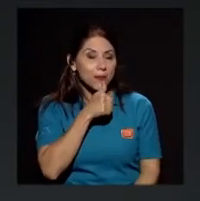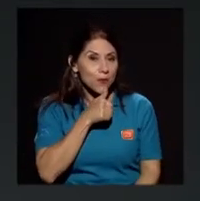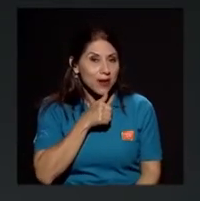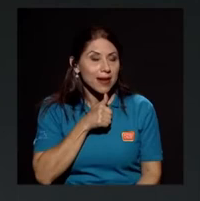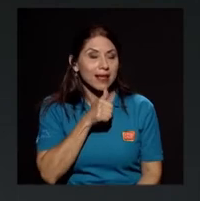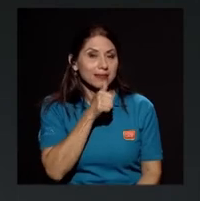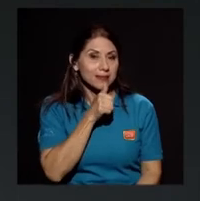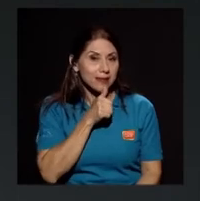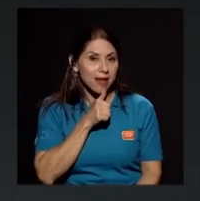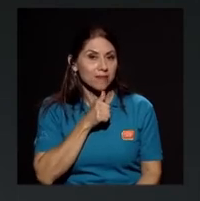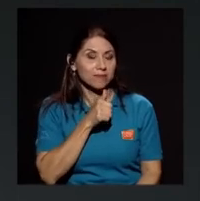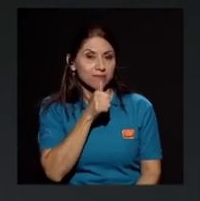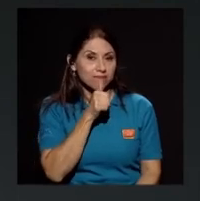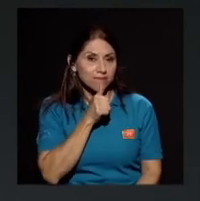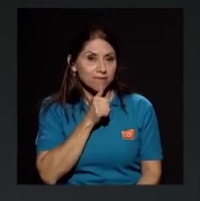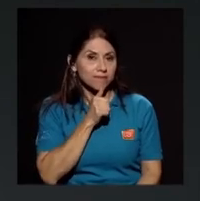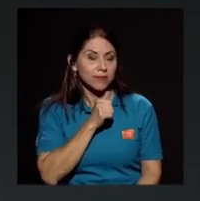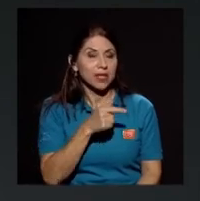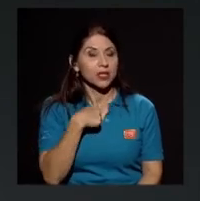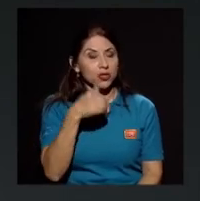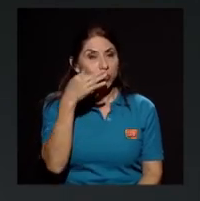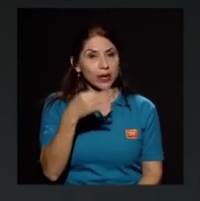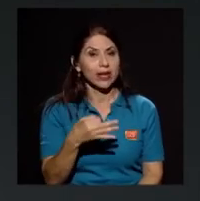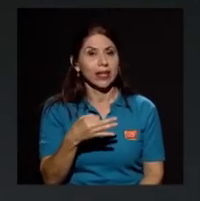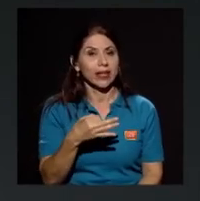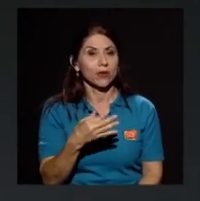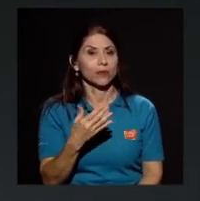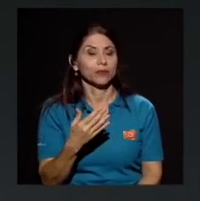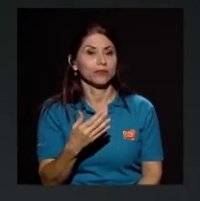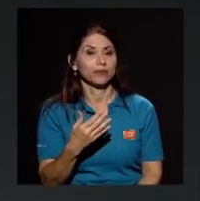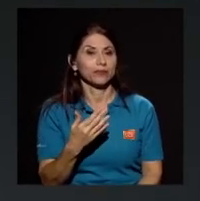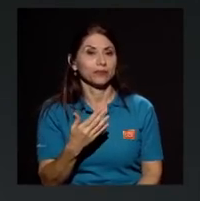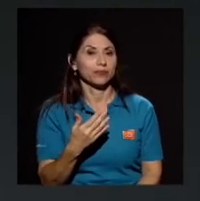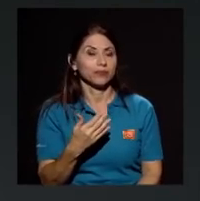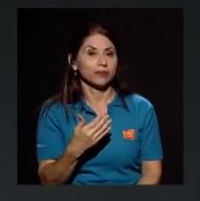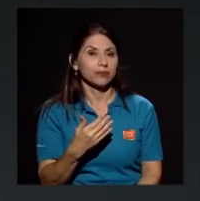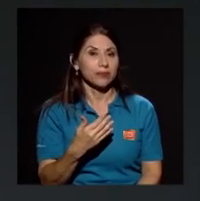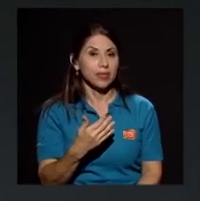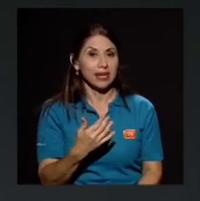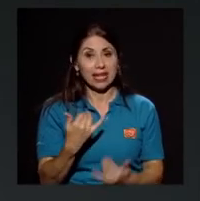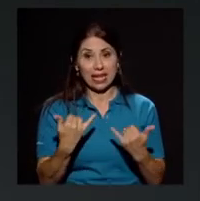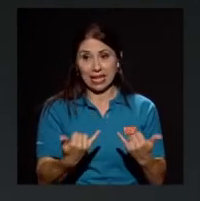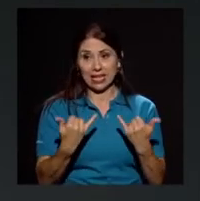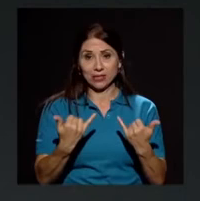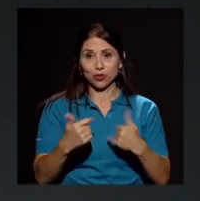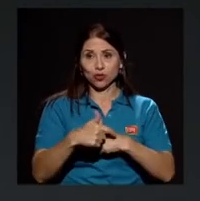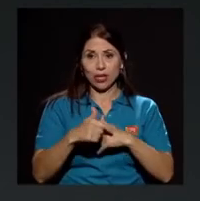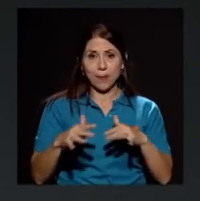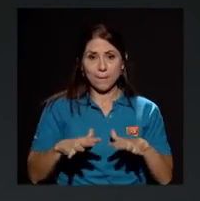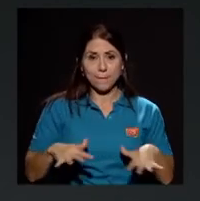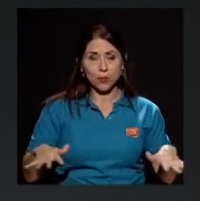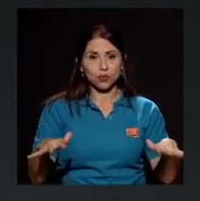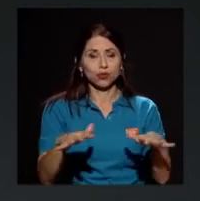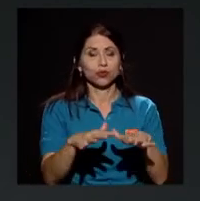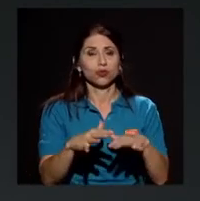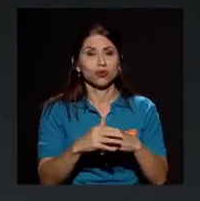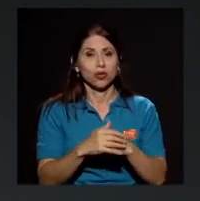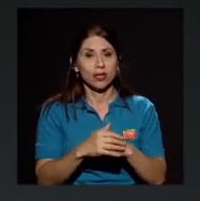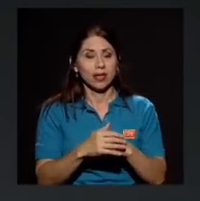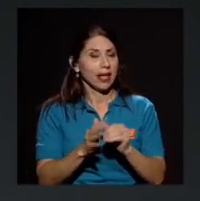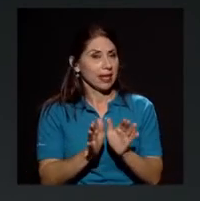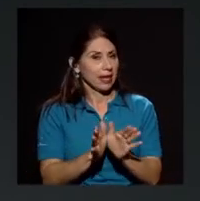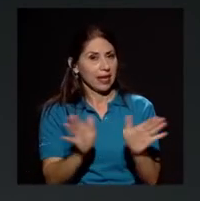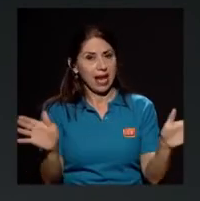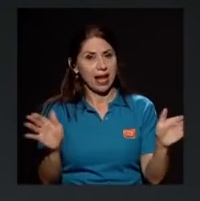y yo creo que en estos tiempos en